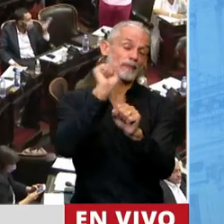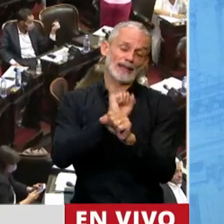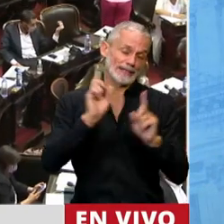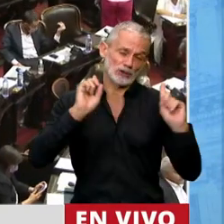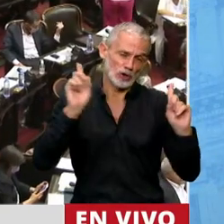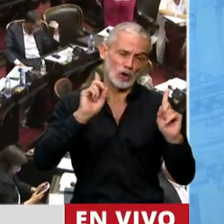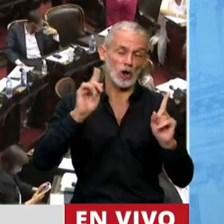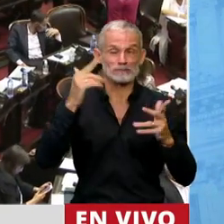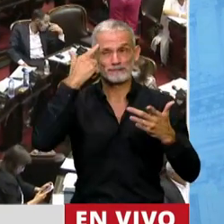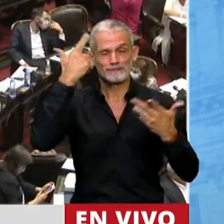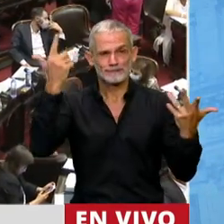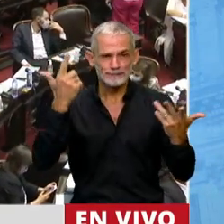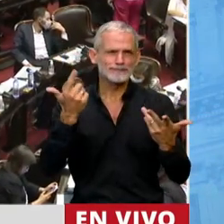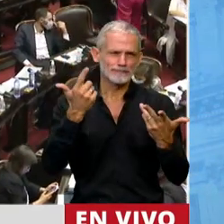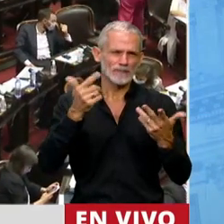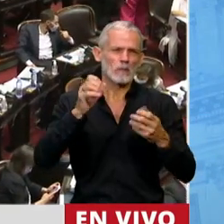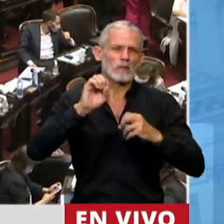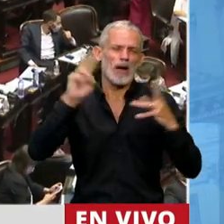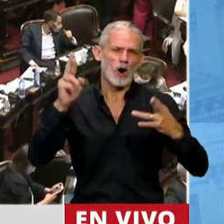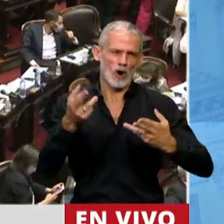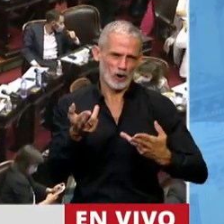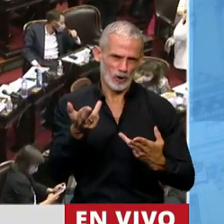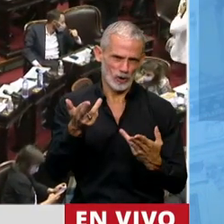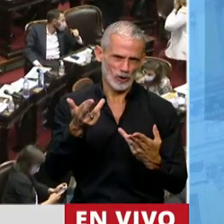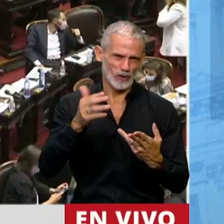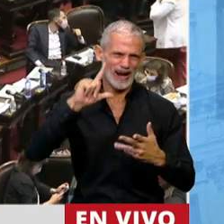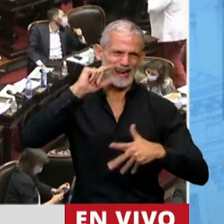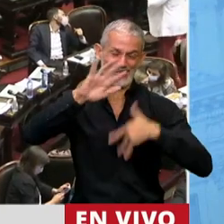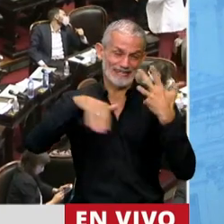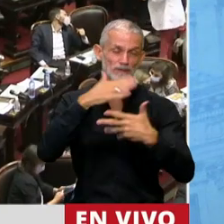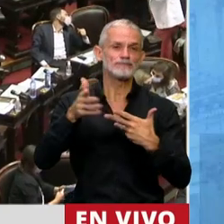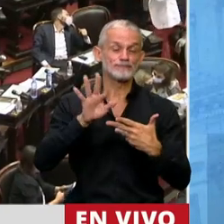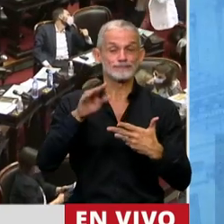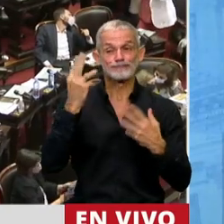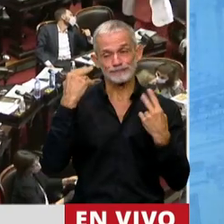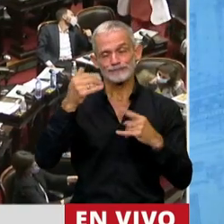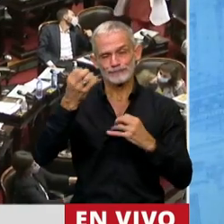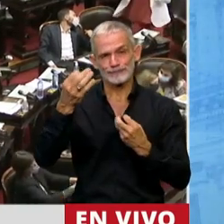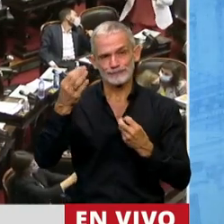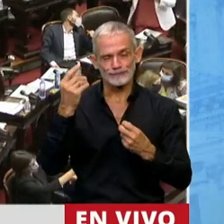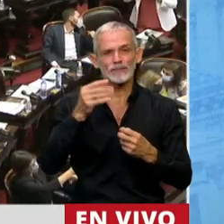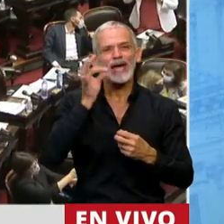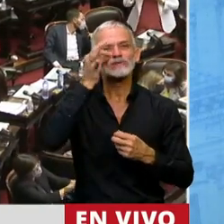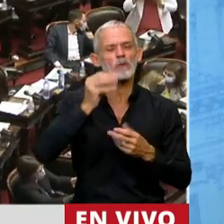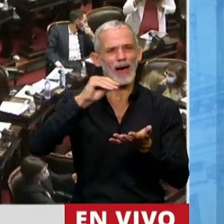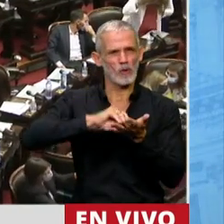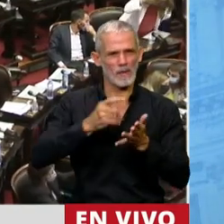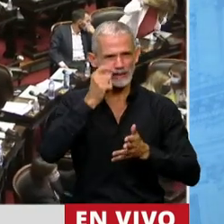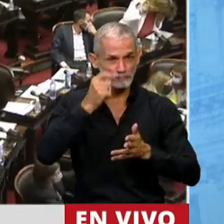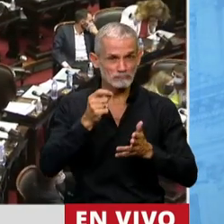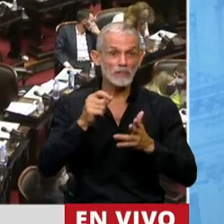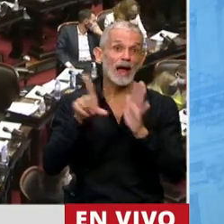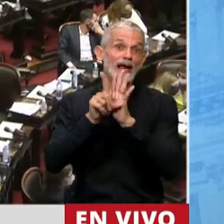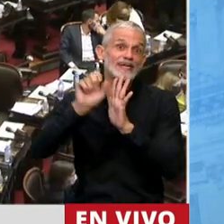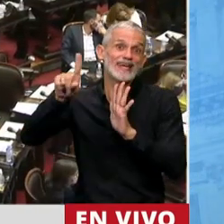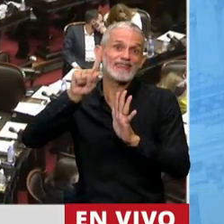que sería un escándalo internacional, nos avenimos a hacernos otro hisopado siguiendo las leyes